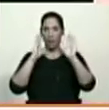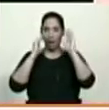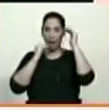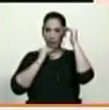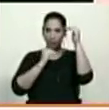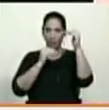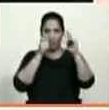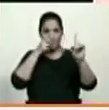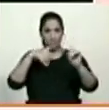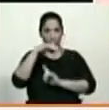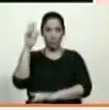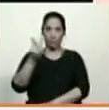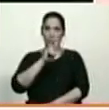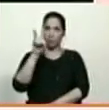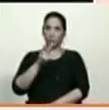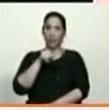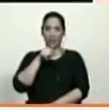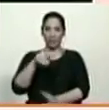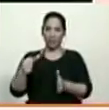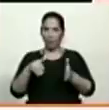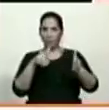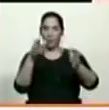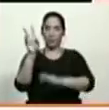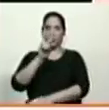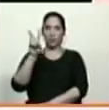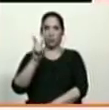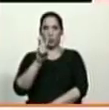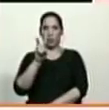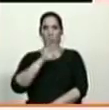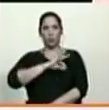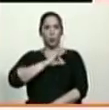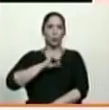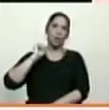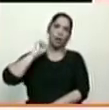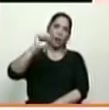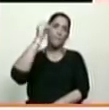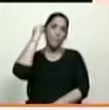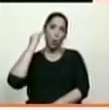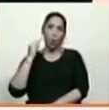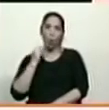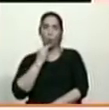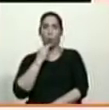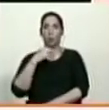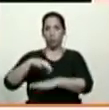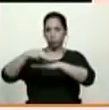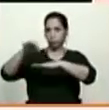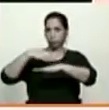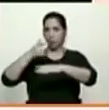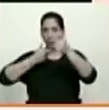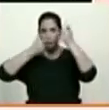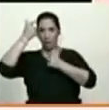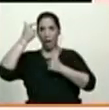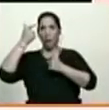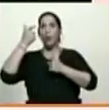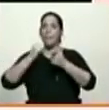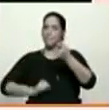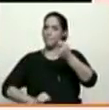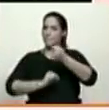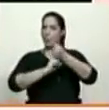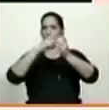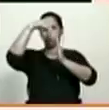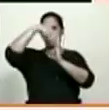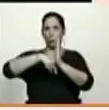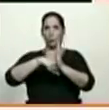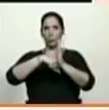al pueblo venezolano. Ese es el camino de Venezuela, el socialismo bolivariano que nos legó el comandante Hugo Chávez, basado profundamente